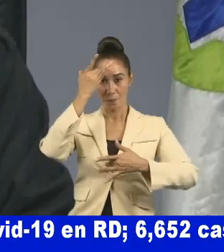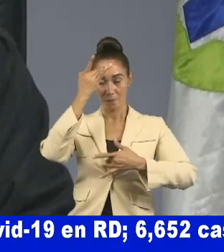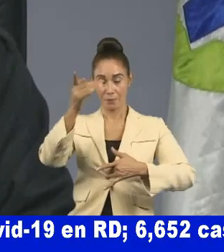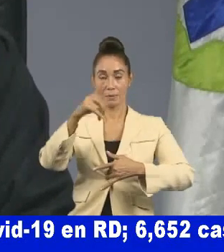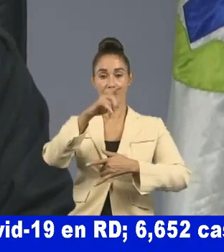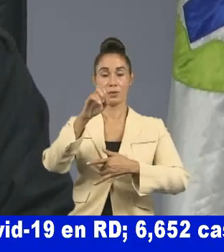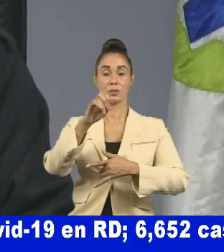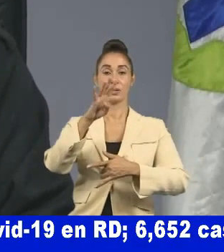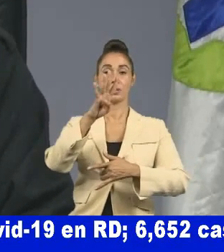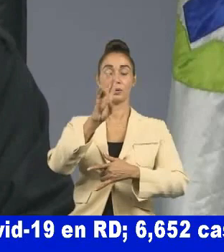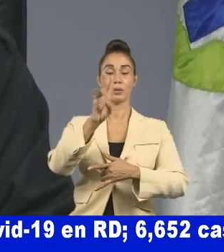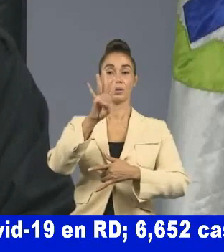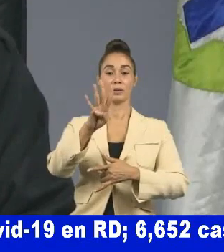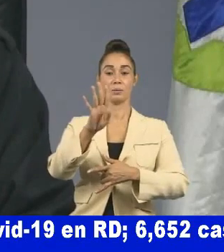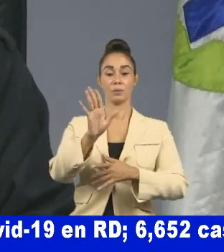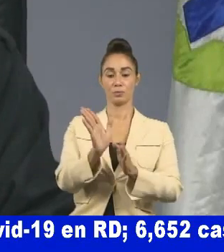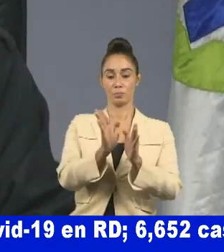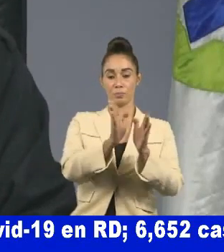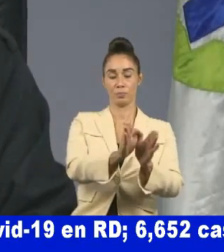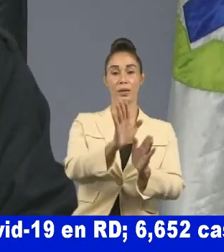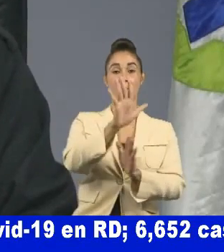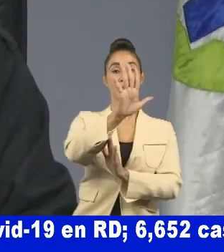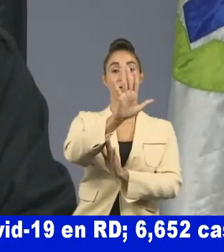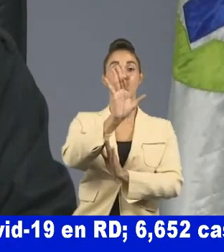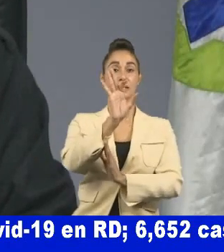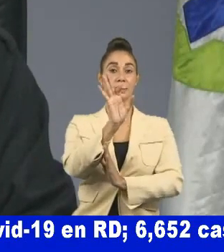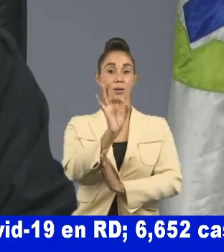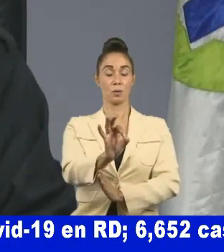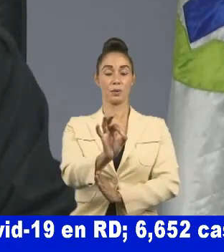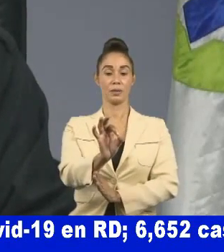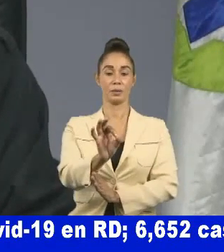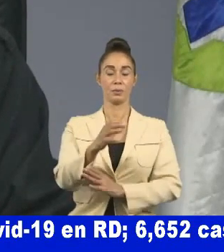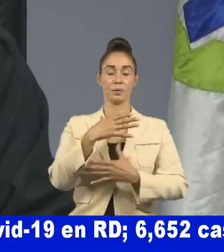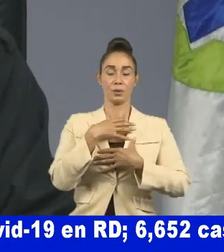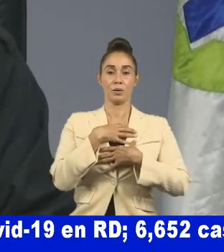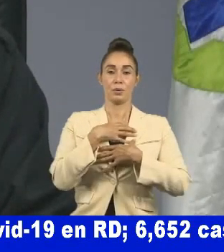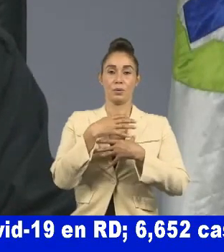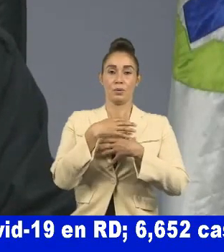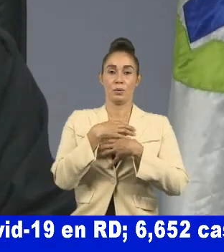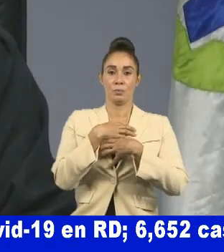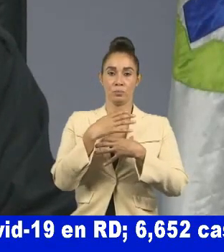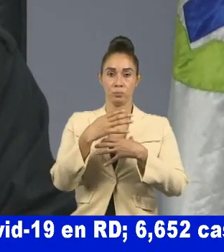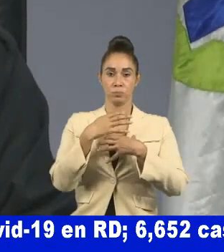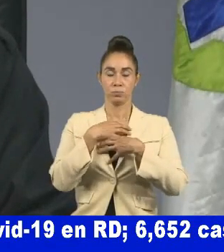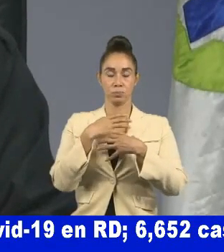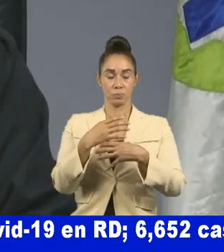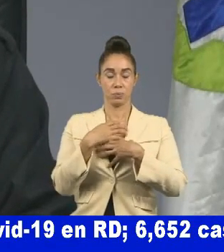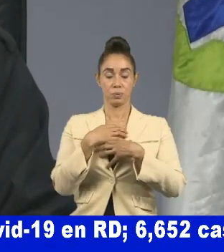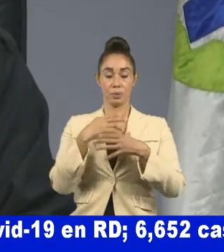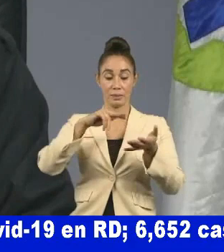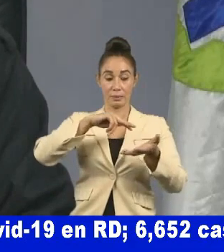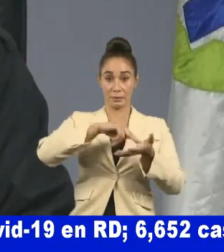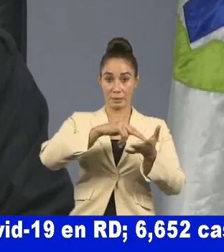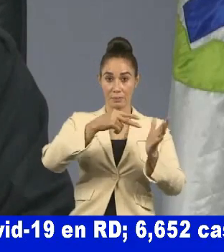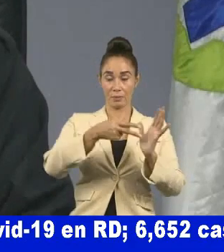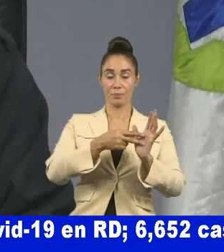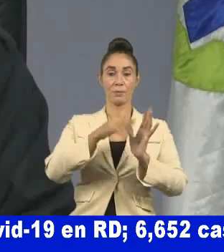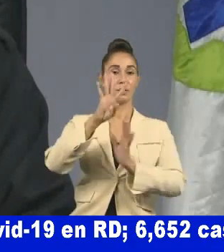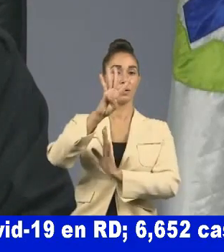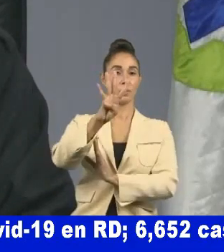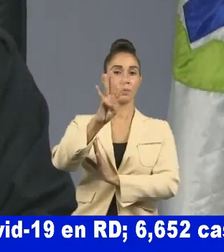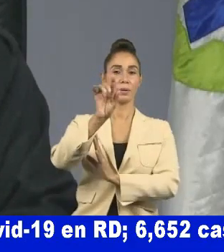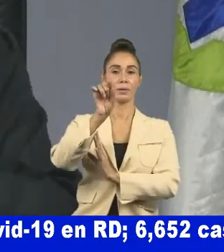59 de ellos están en ventiladores, lo que representa el 40